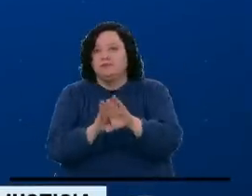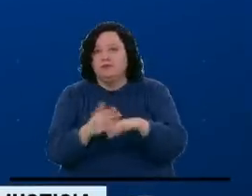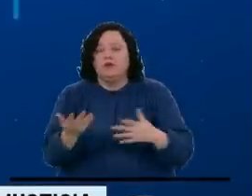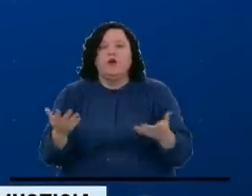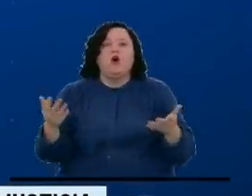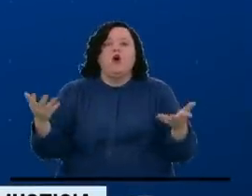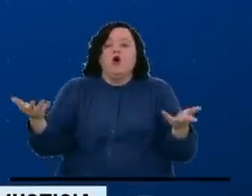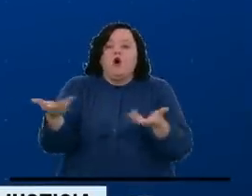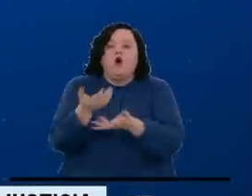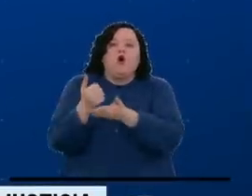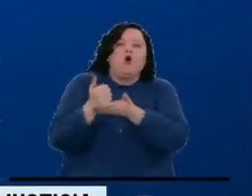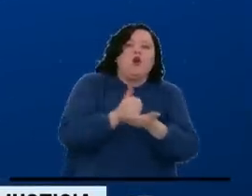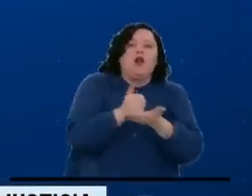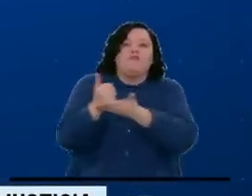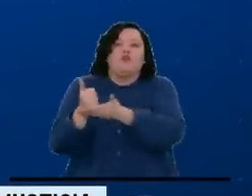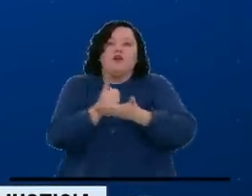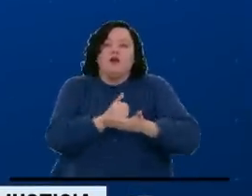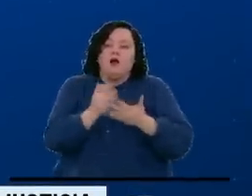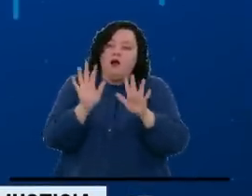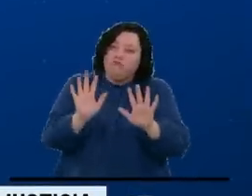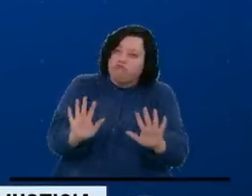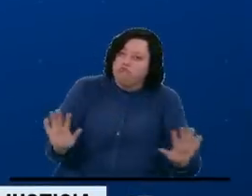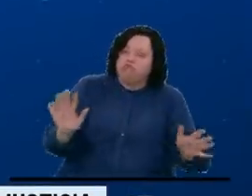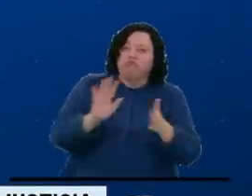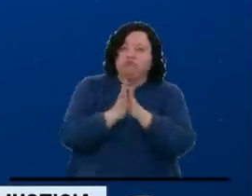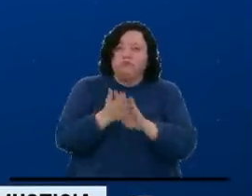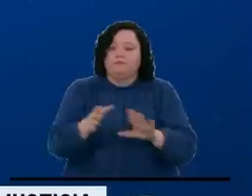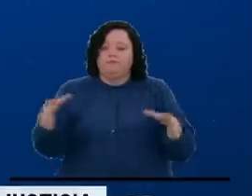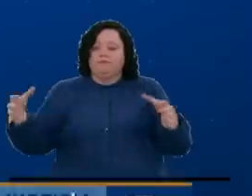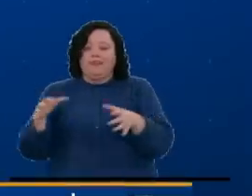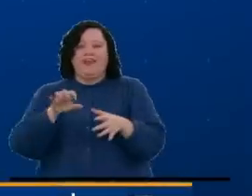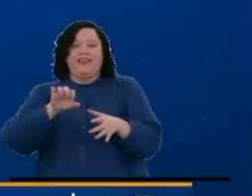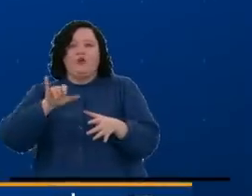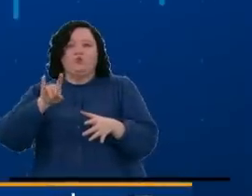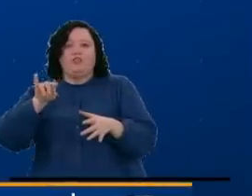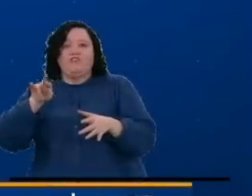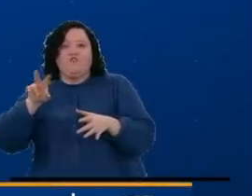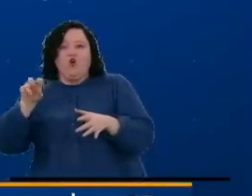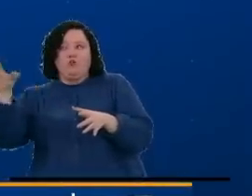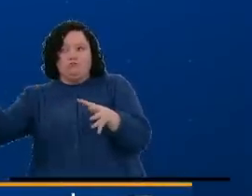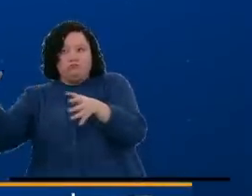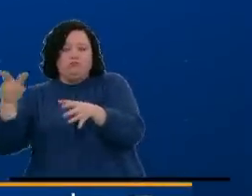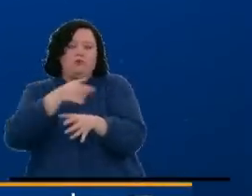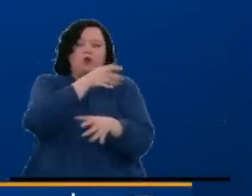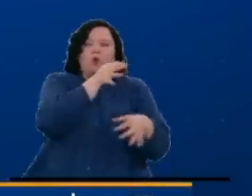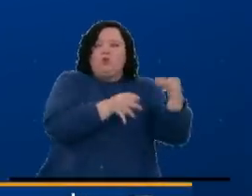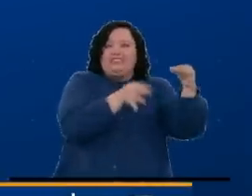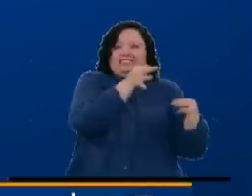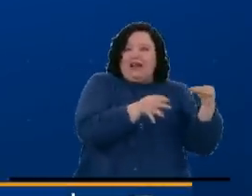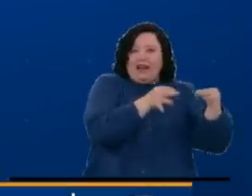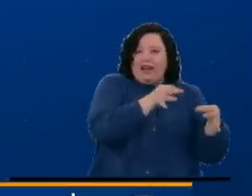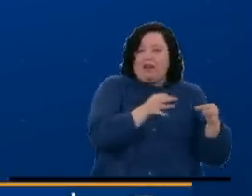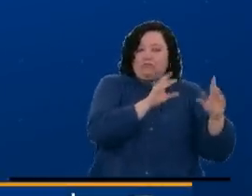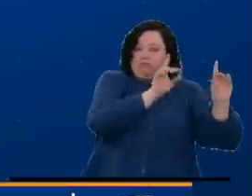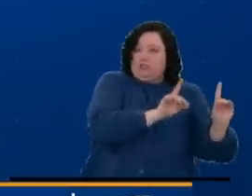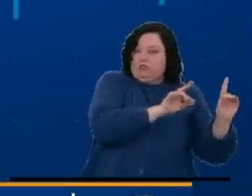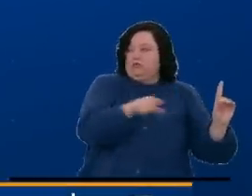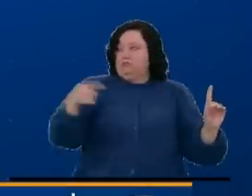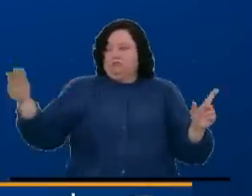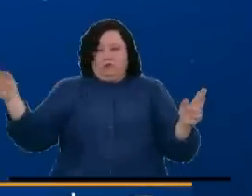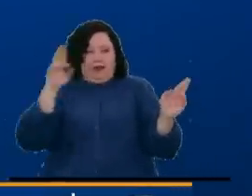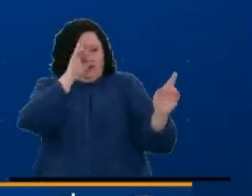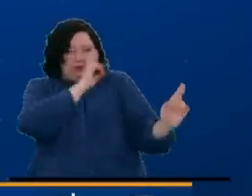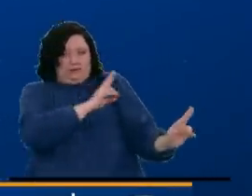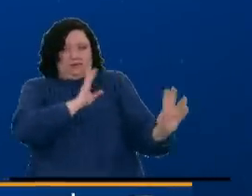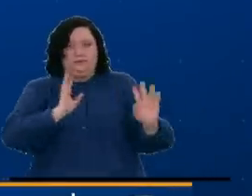colaboración armónica y desde luego a que desde el ejecutivo se respeten las determinaciones judiciales y desde luego los pronunciamientos